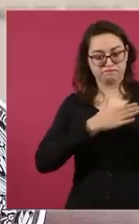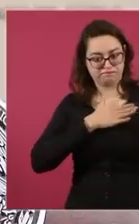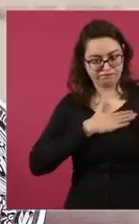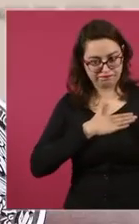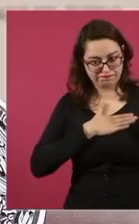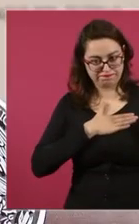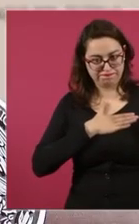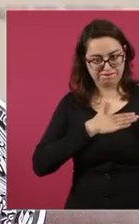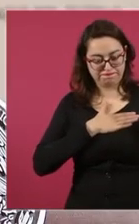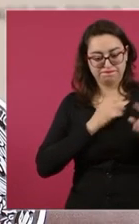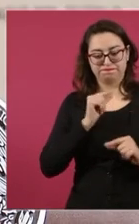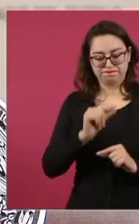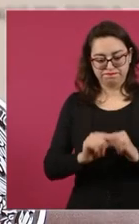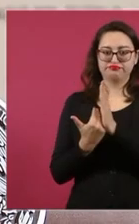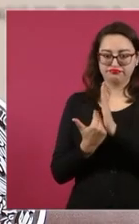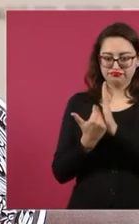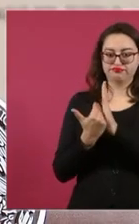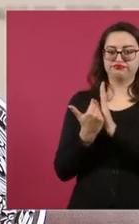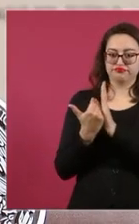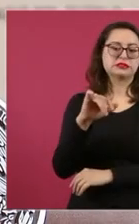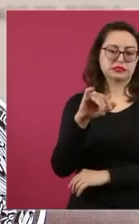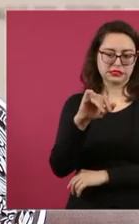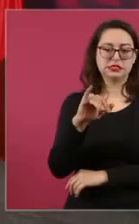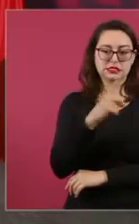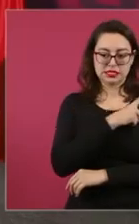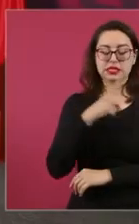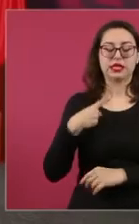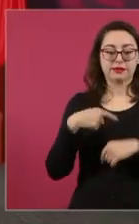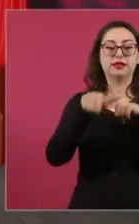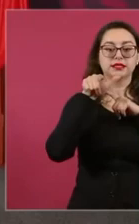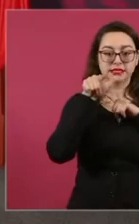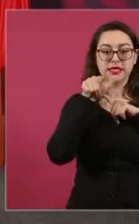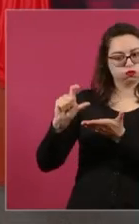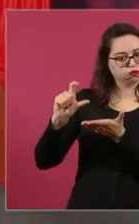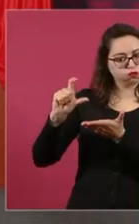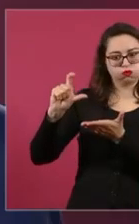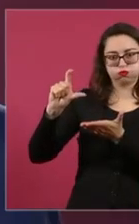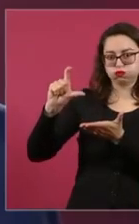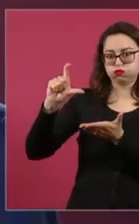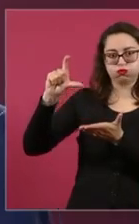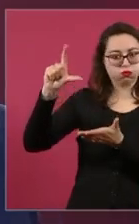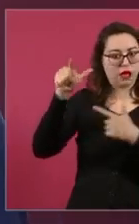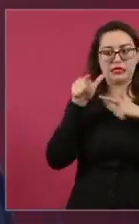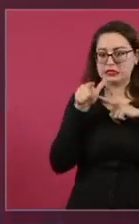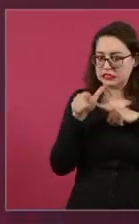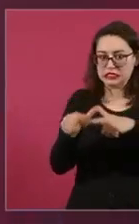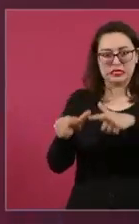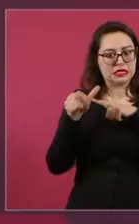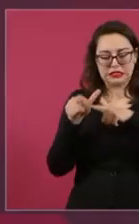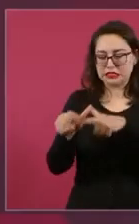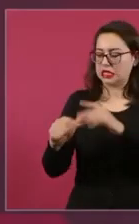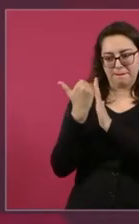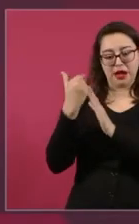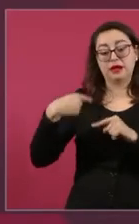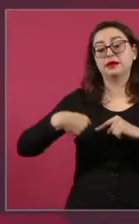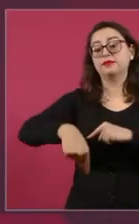Que siga aumentando el salario, ese es mi compromiso. Viene la revisión a finales de